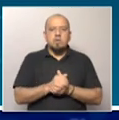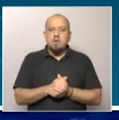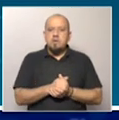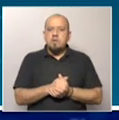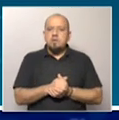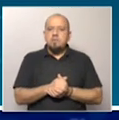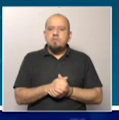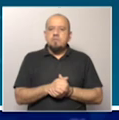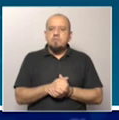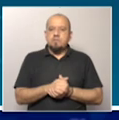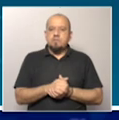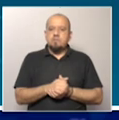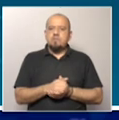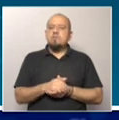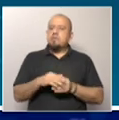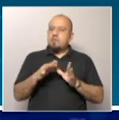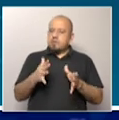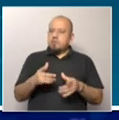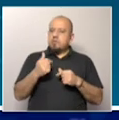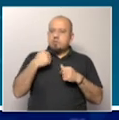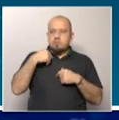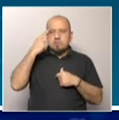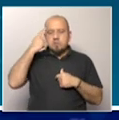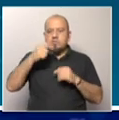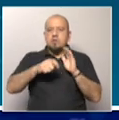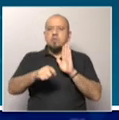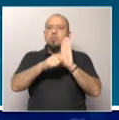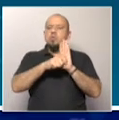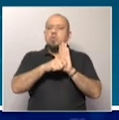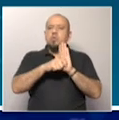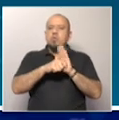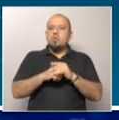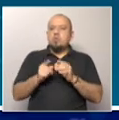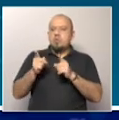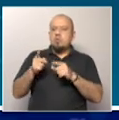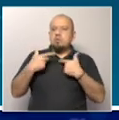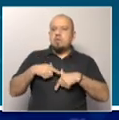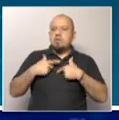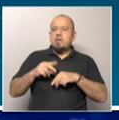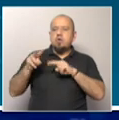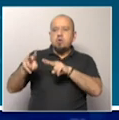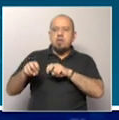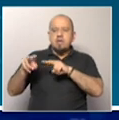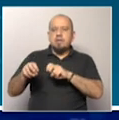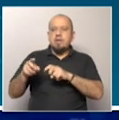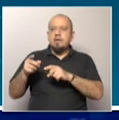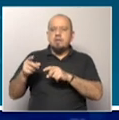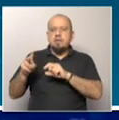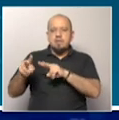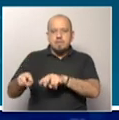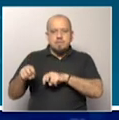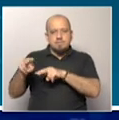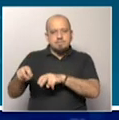Bueno, yo intenté entender cómo entró este artículo. El artículo entra por el lado del Ministerio de Ganadería, Agricultura y Pesca.